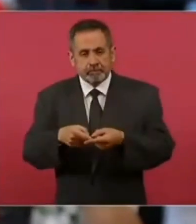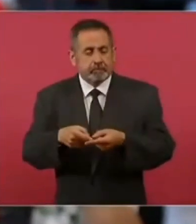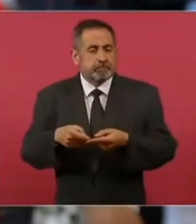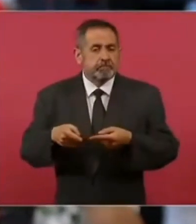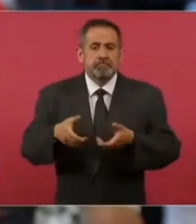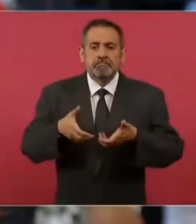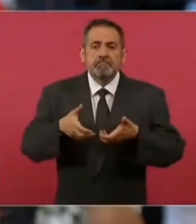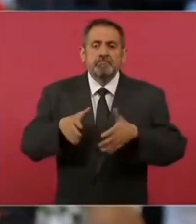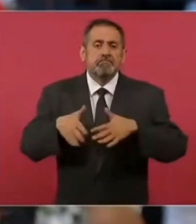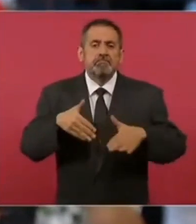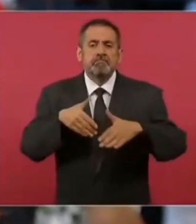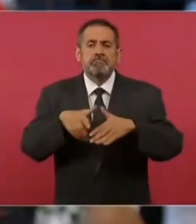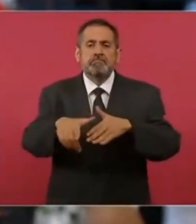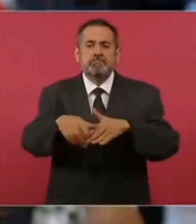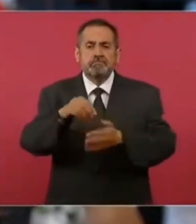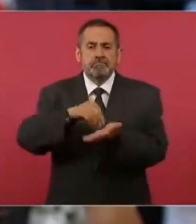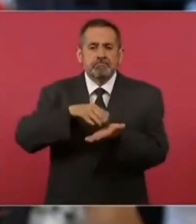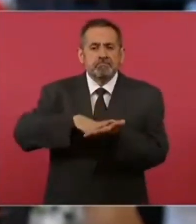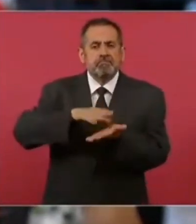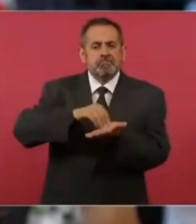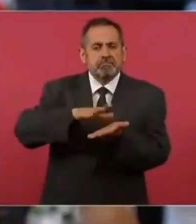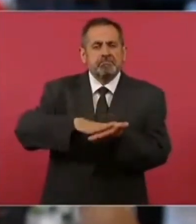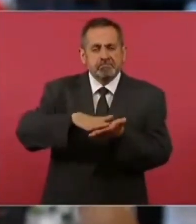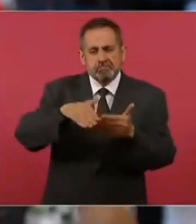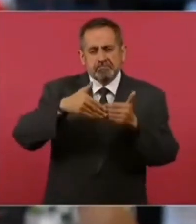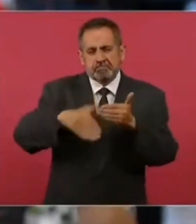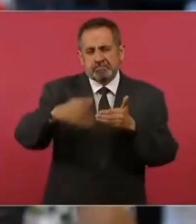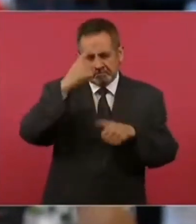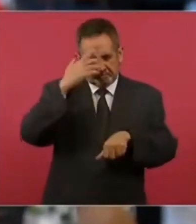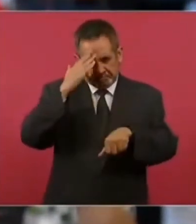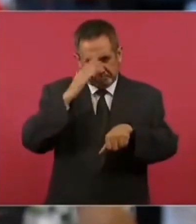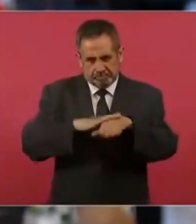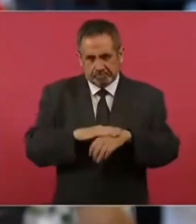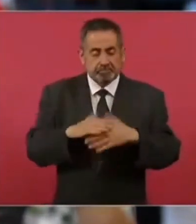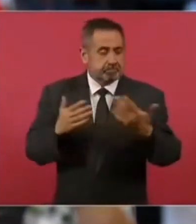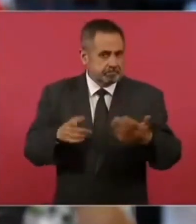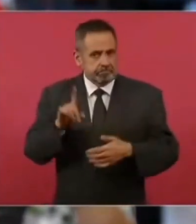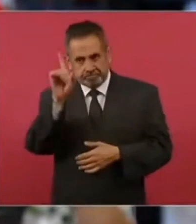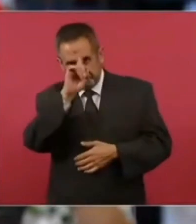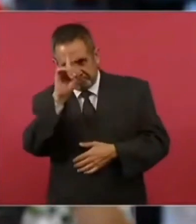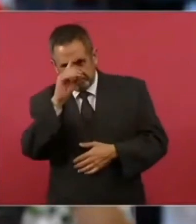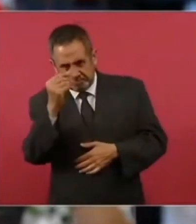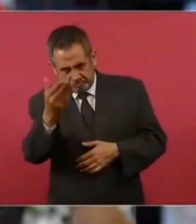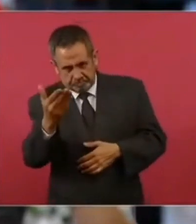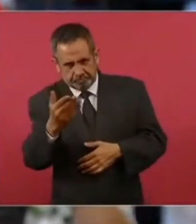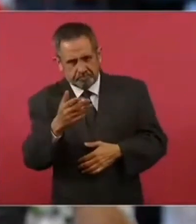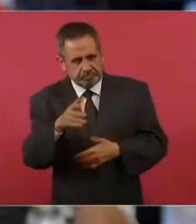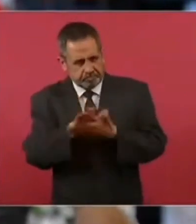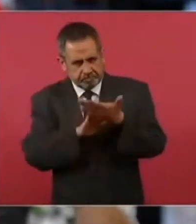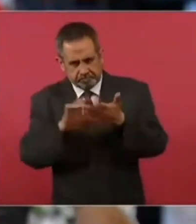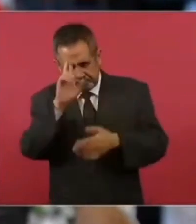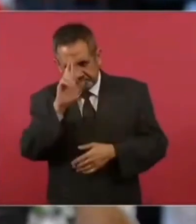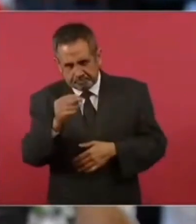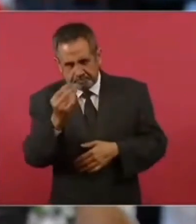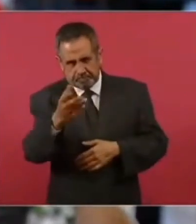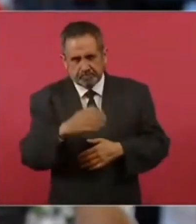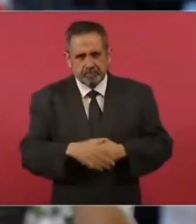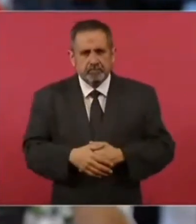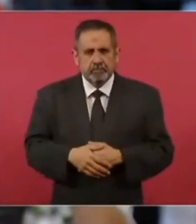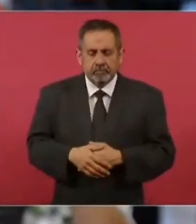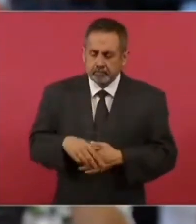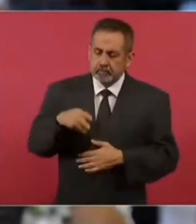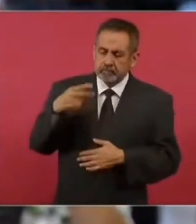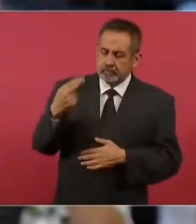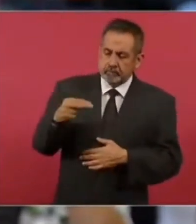camino al andar. Partiendo de ello, mi sugerencia respetuosa, si aún no tiene nombre de su libro, sería Mi